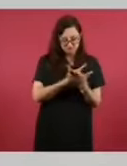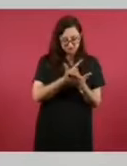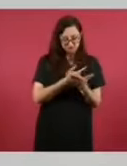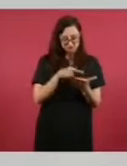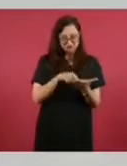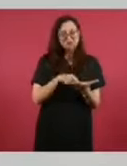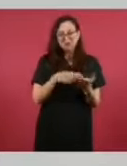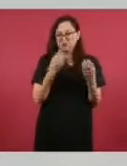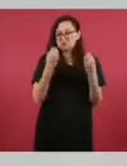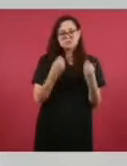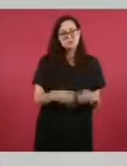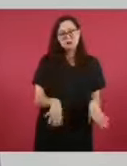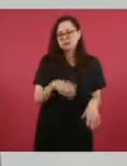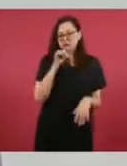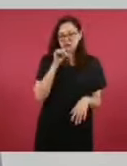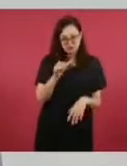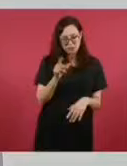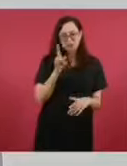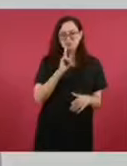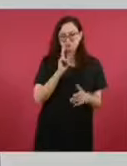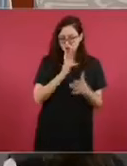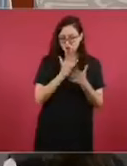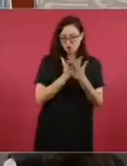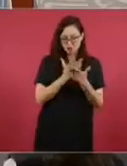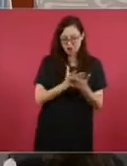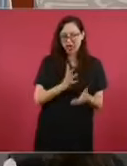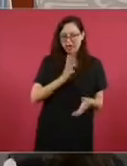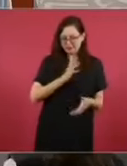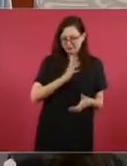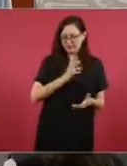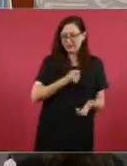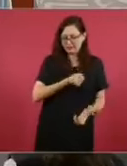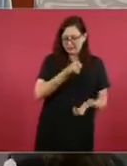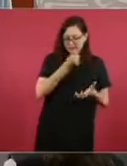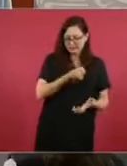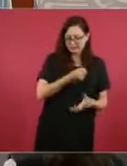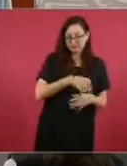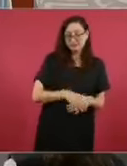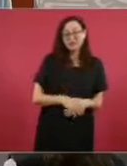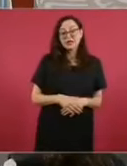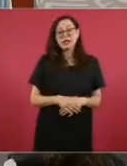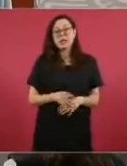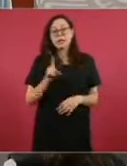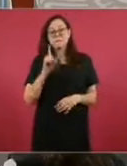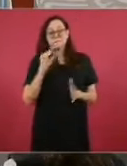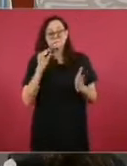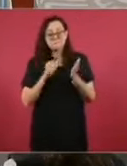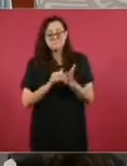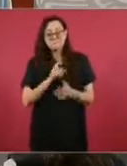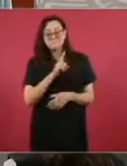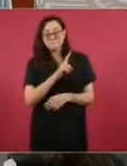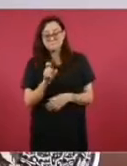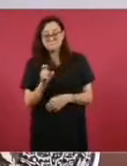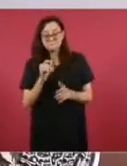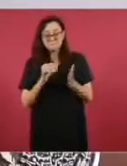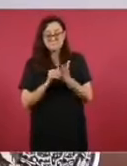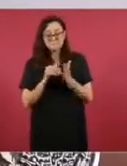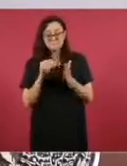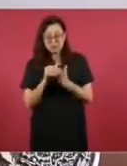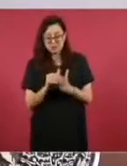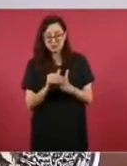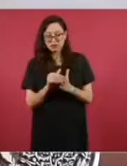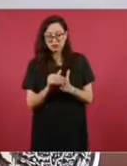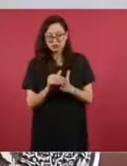con las evidencias pertinentes. Dos mil cien millones, el veintidós por ciento,